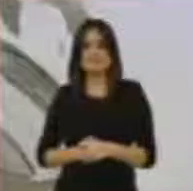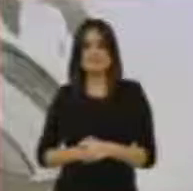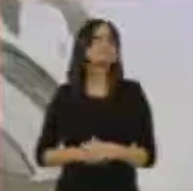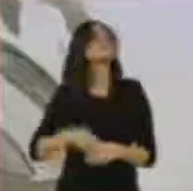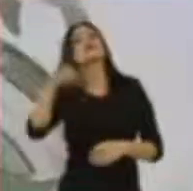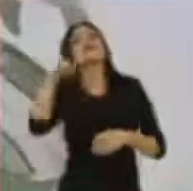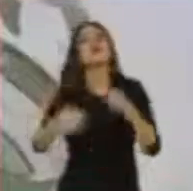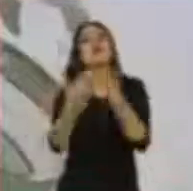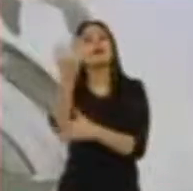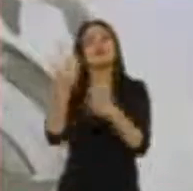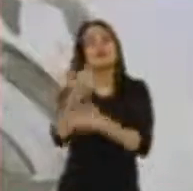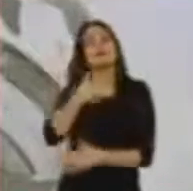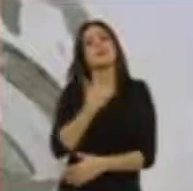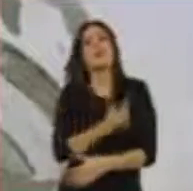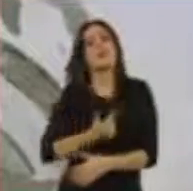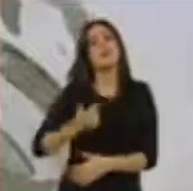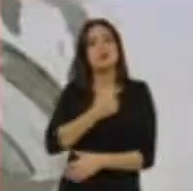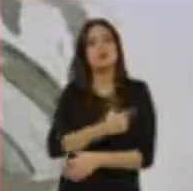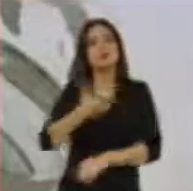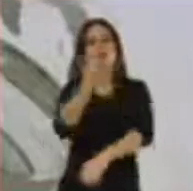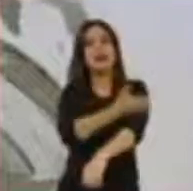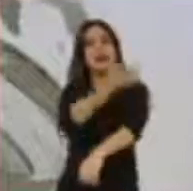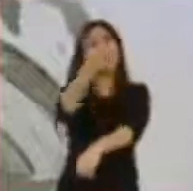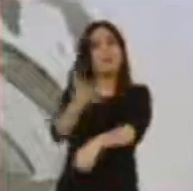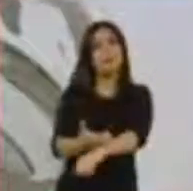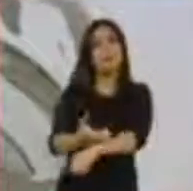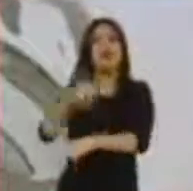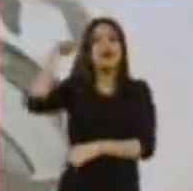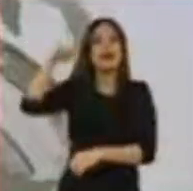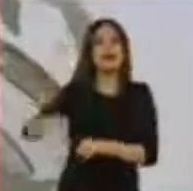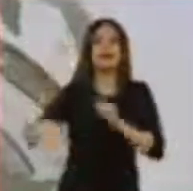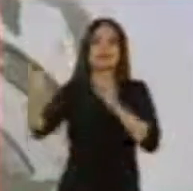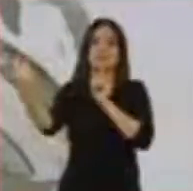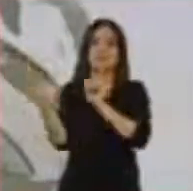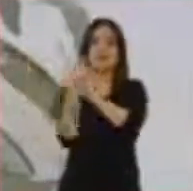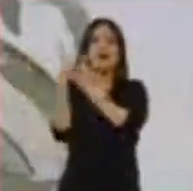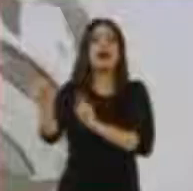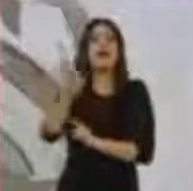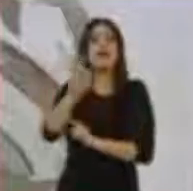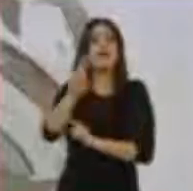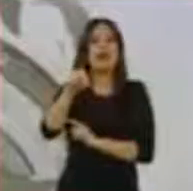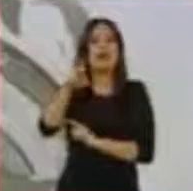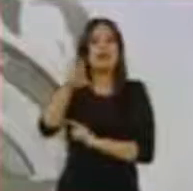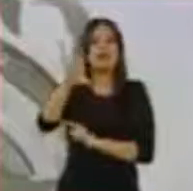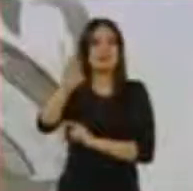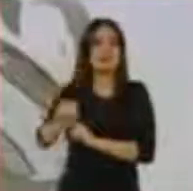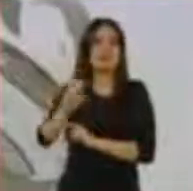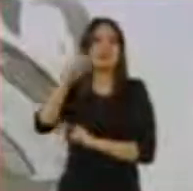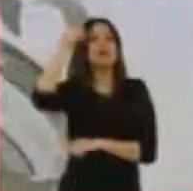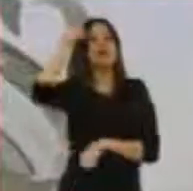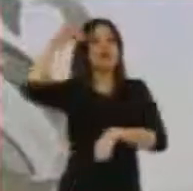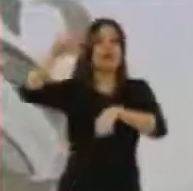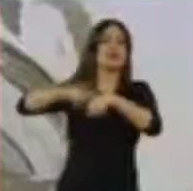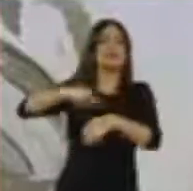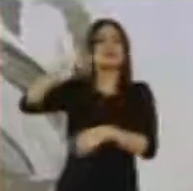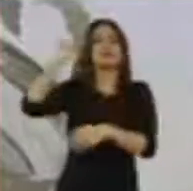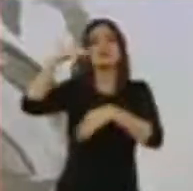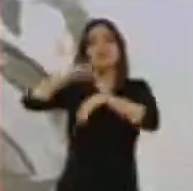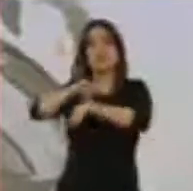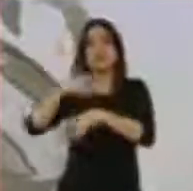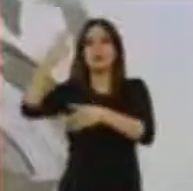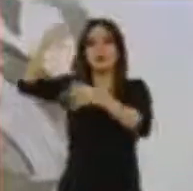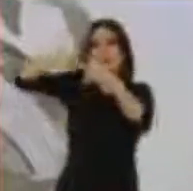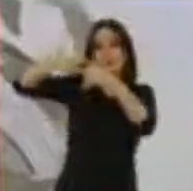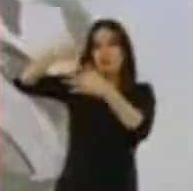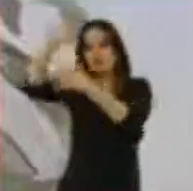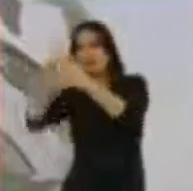Y esta mañana me da mucho gusto acompañar aquí muy de cerca Francisco Abundis, director de Parametría. Vamos a revisar la